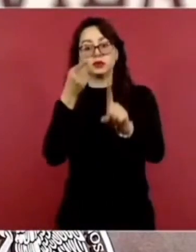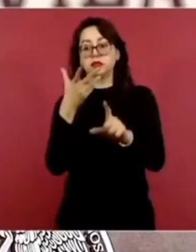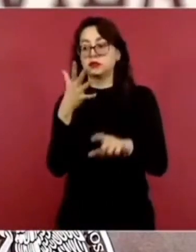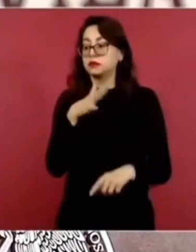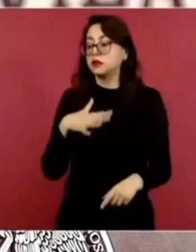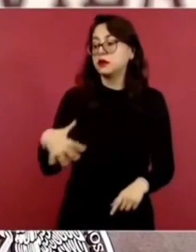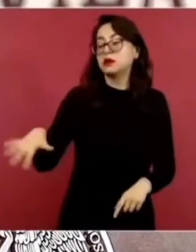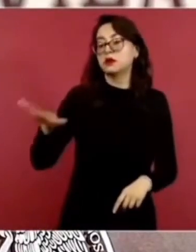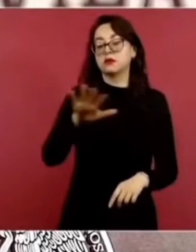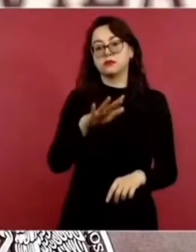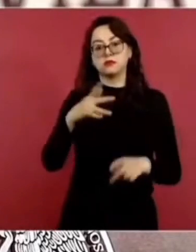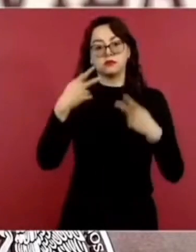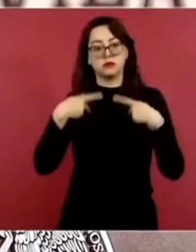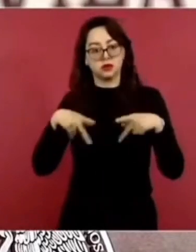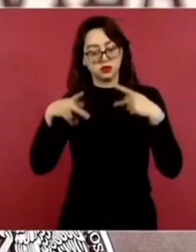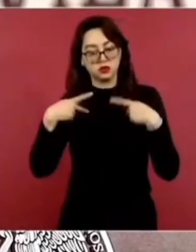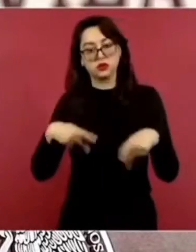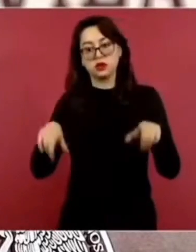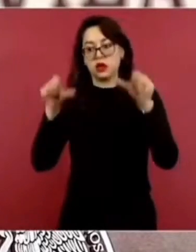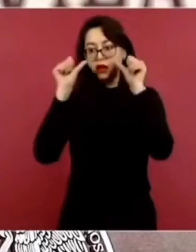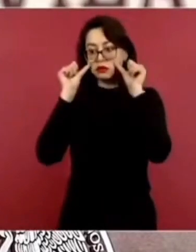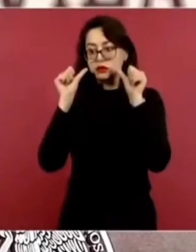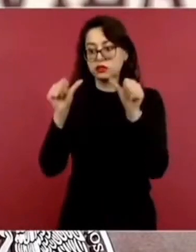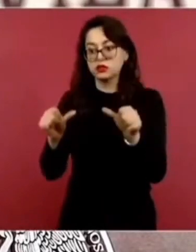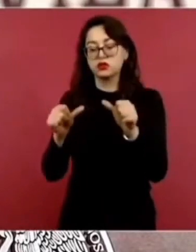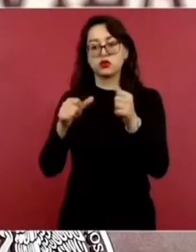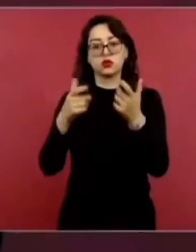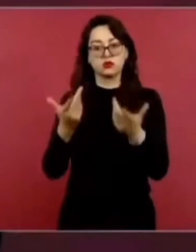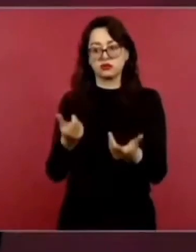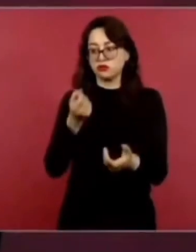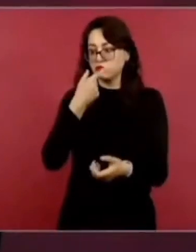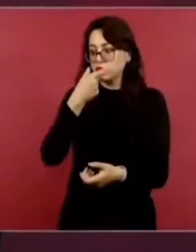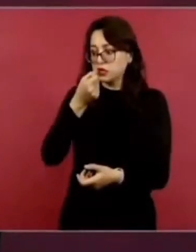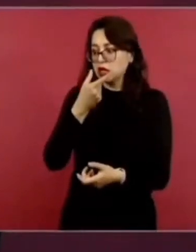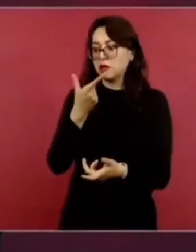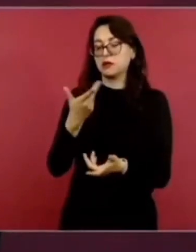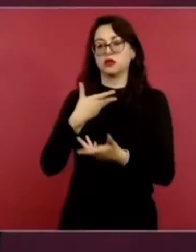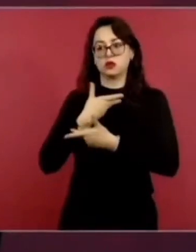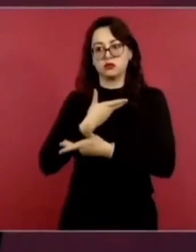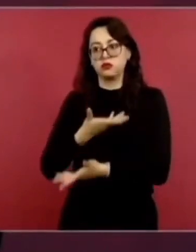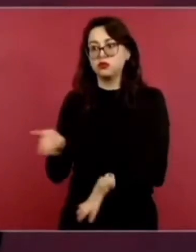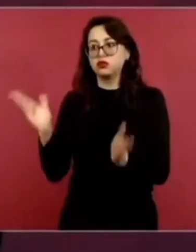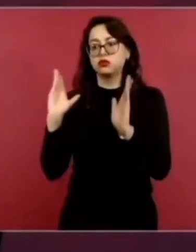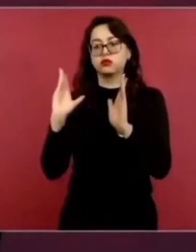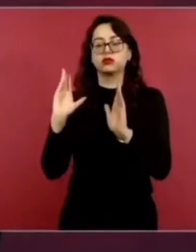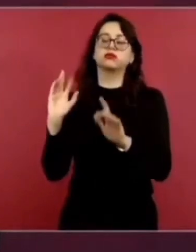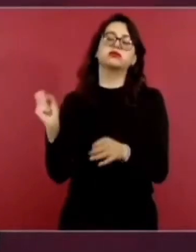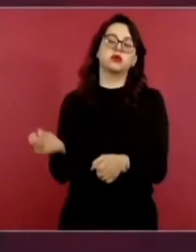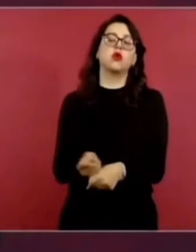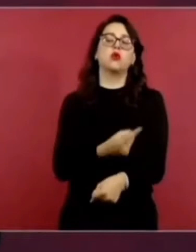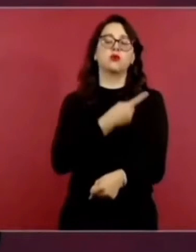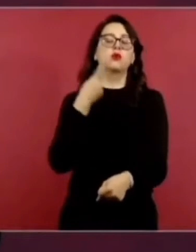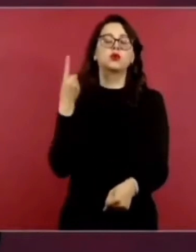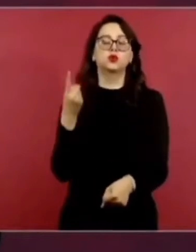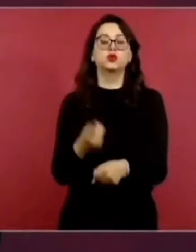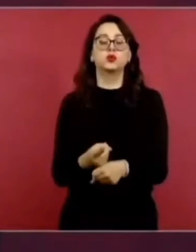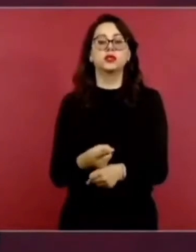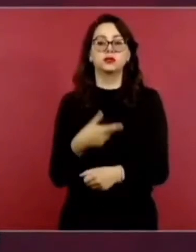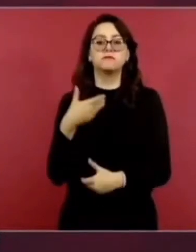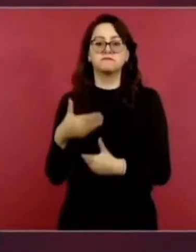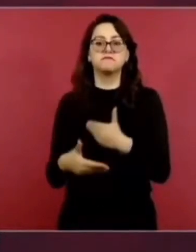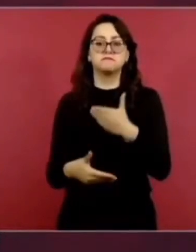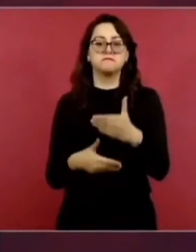gratuitos a quienes no tienen seguridad social, nos da una gran oportunidad para los